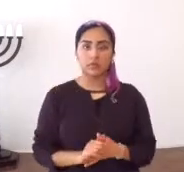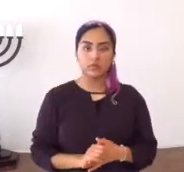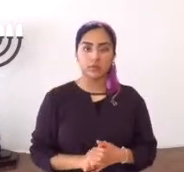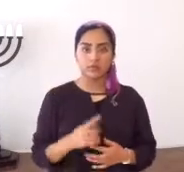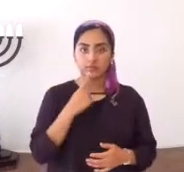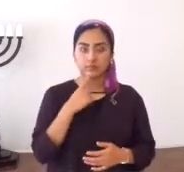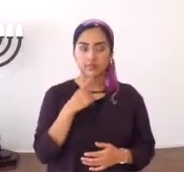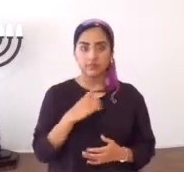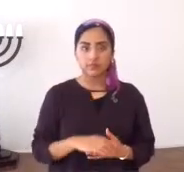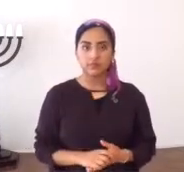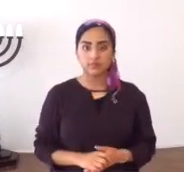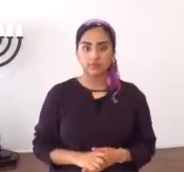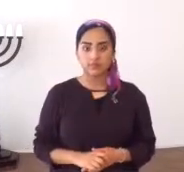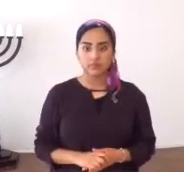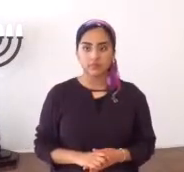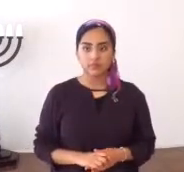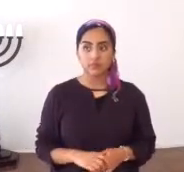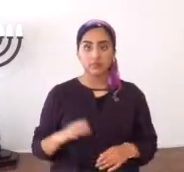dice, siguiente,